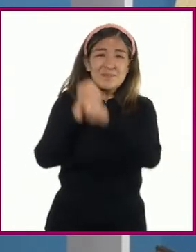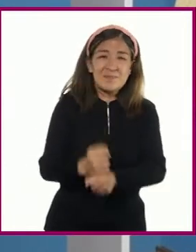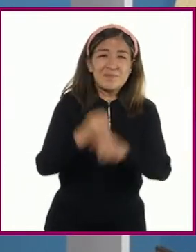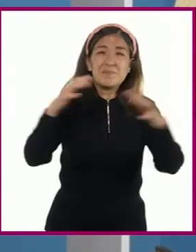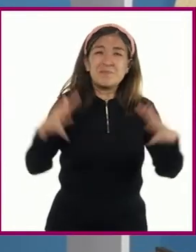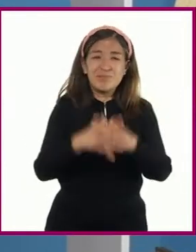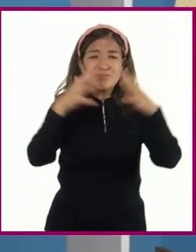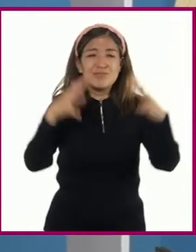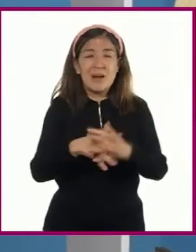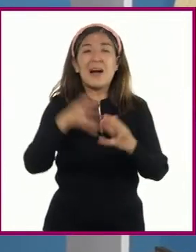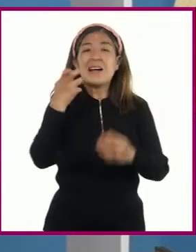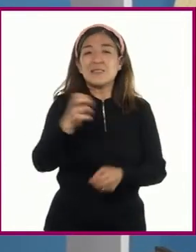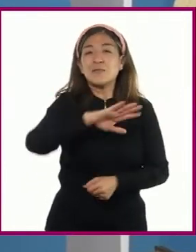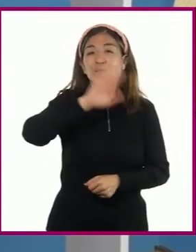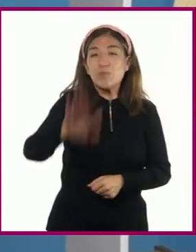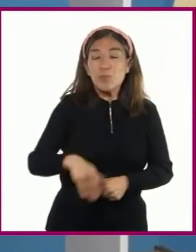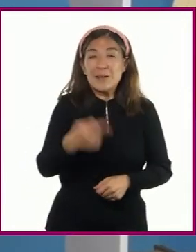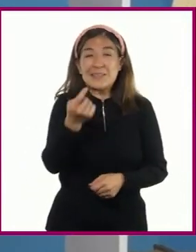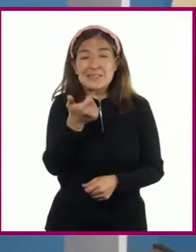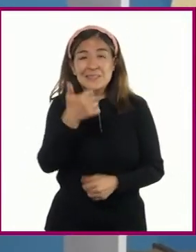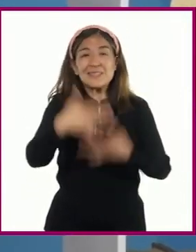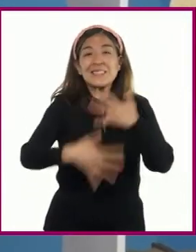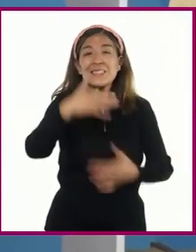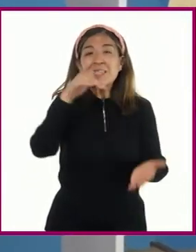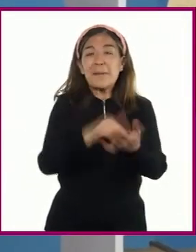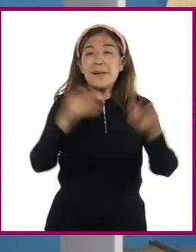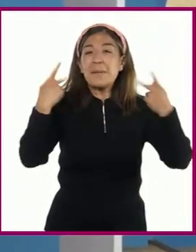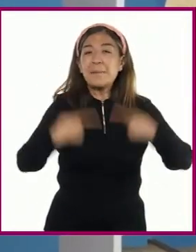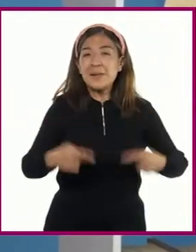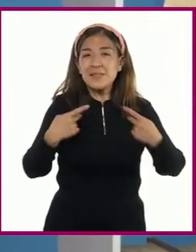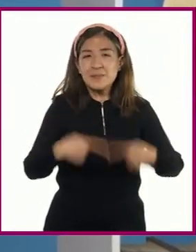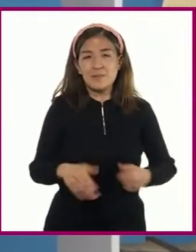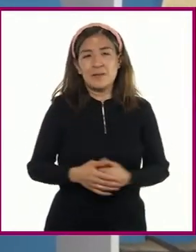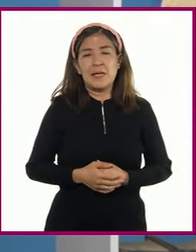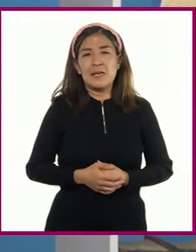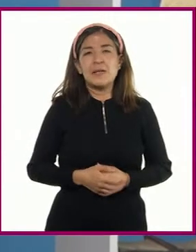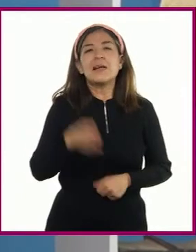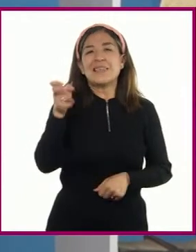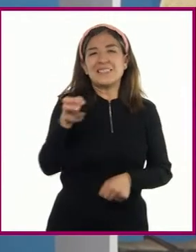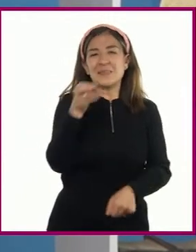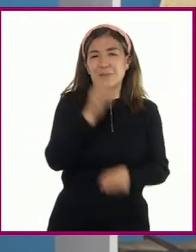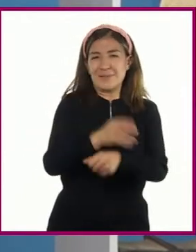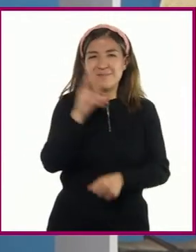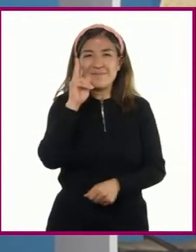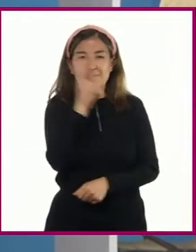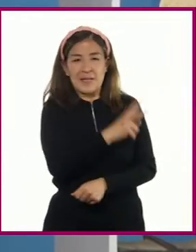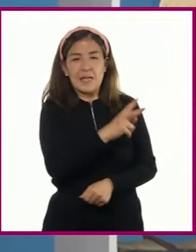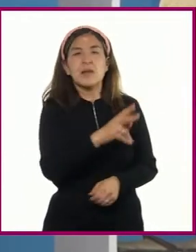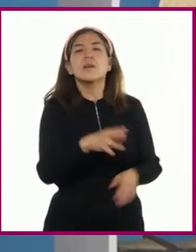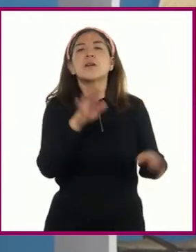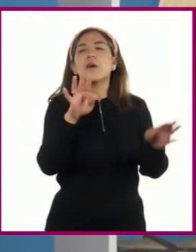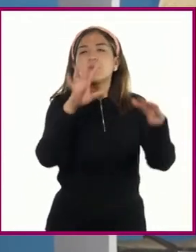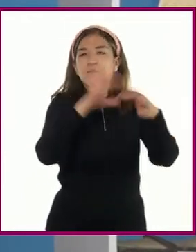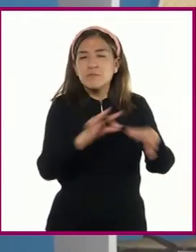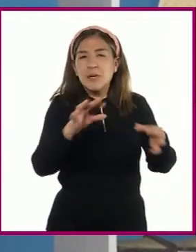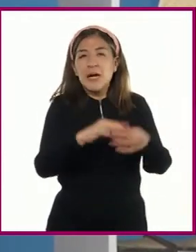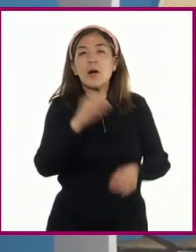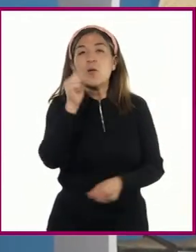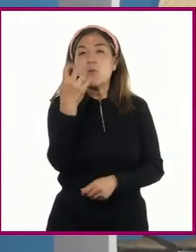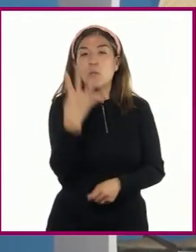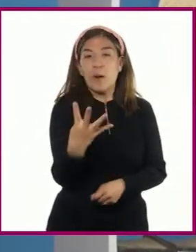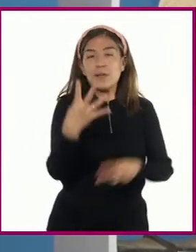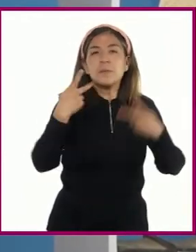en los que murieron casi 15 mil personas. Como han podido ver, solamente les he mencionado a cuatro